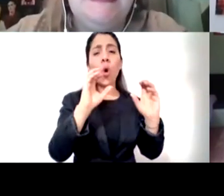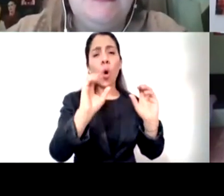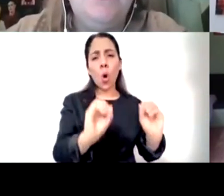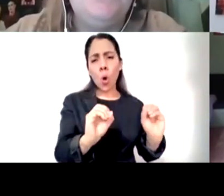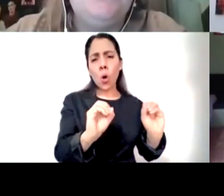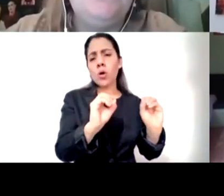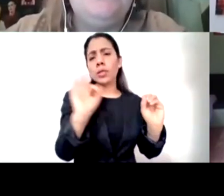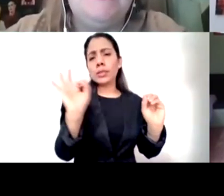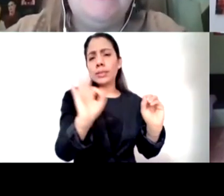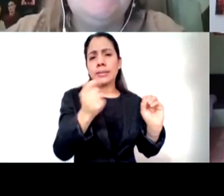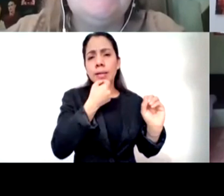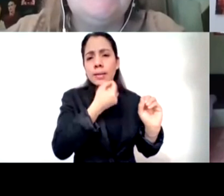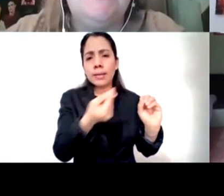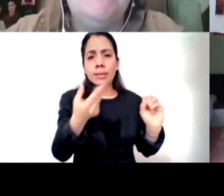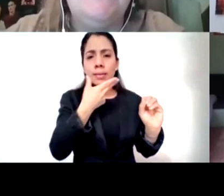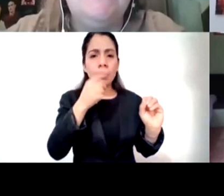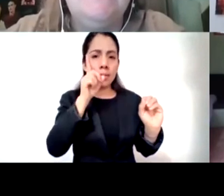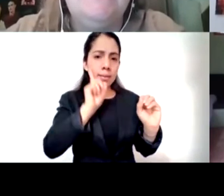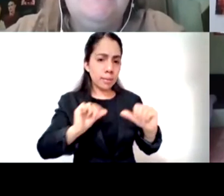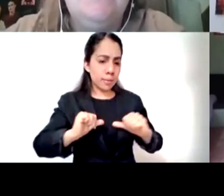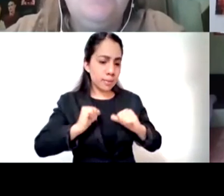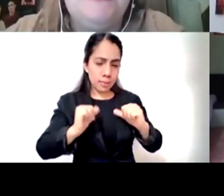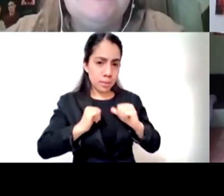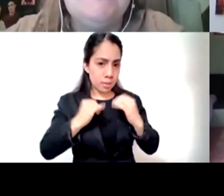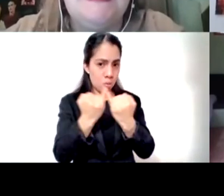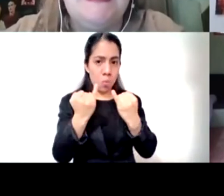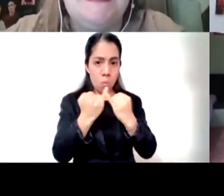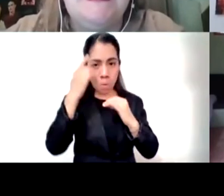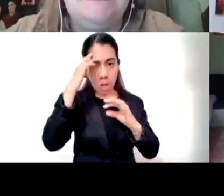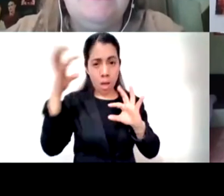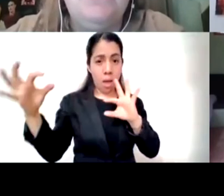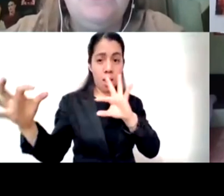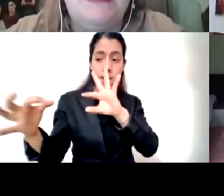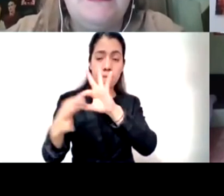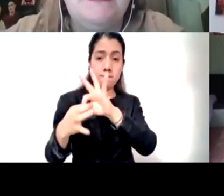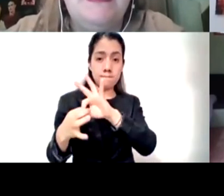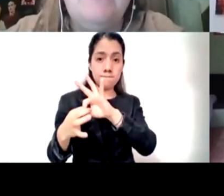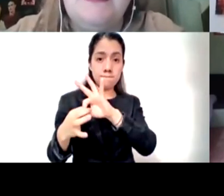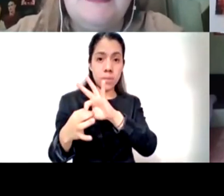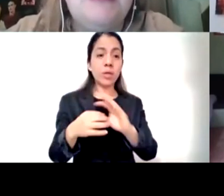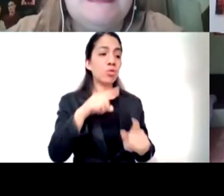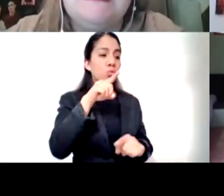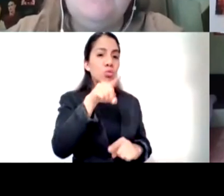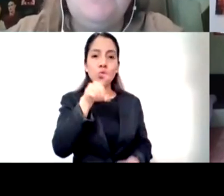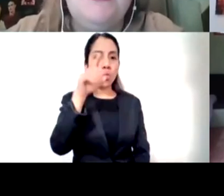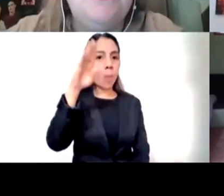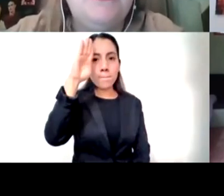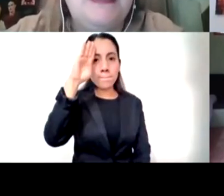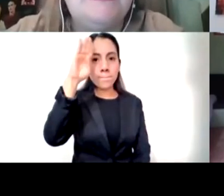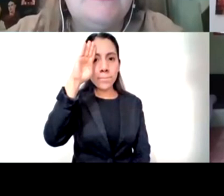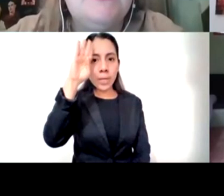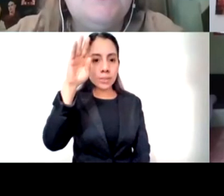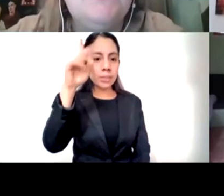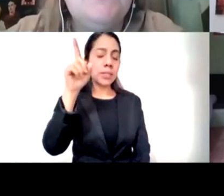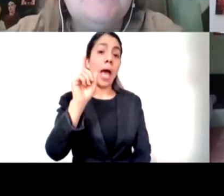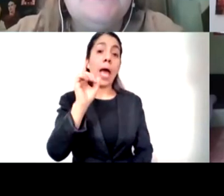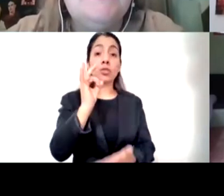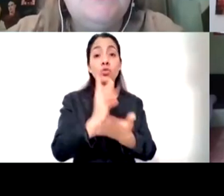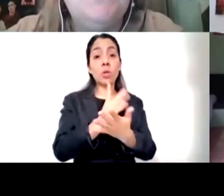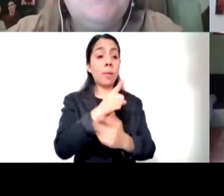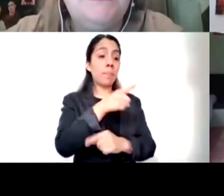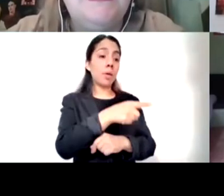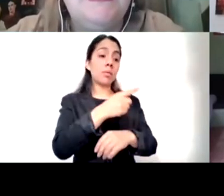y el otro es no piense que el lugar de la víctima es el único lugar ¿no?